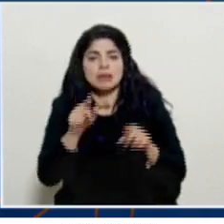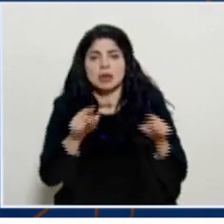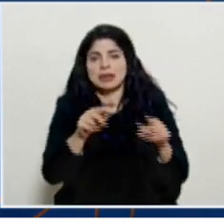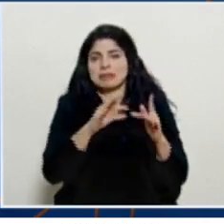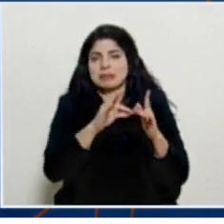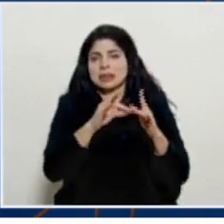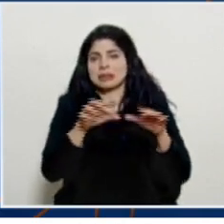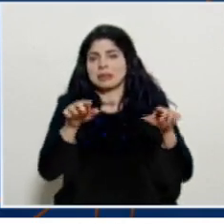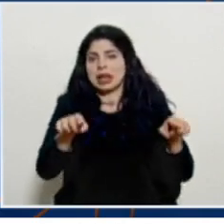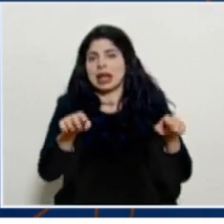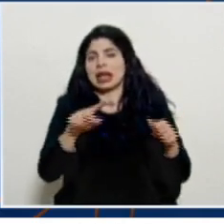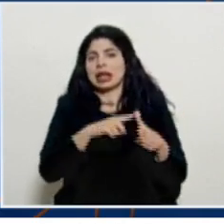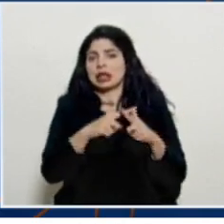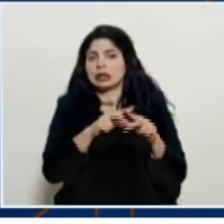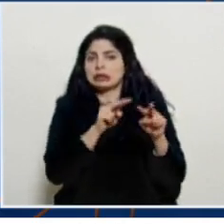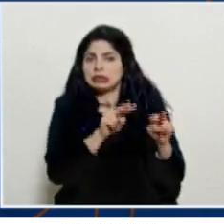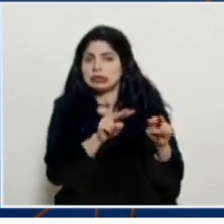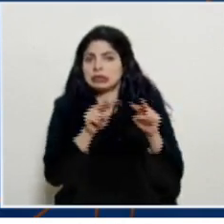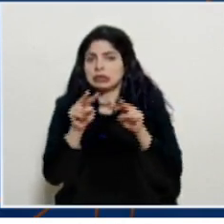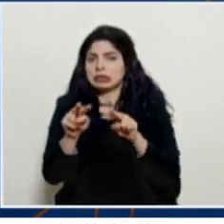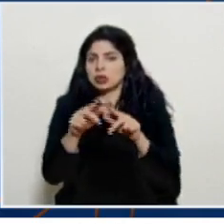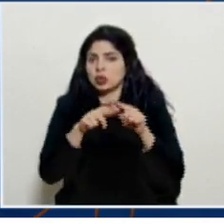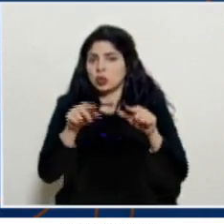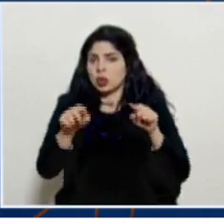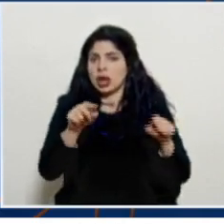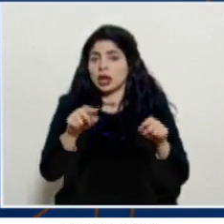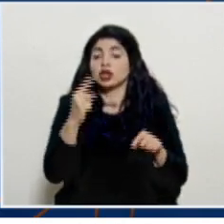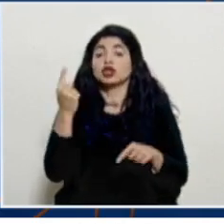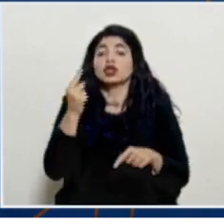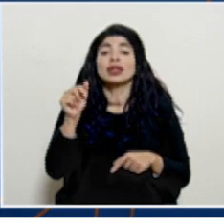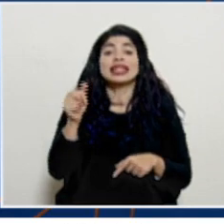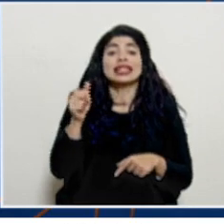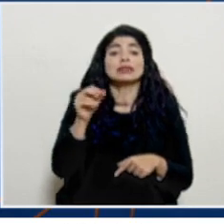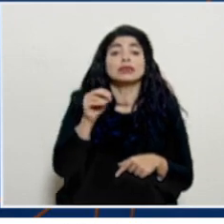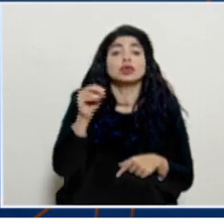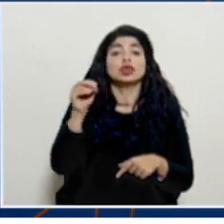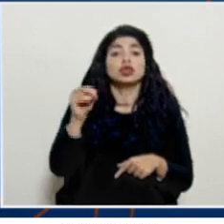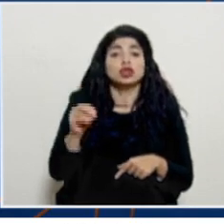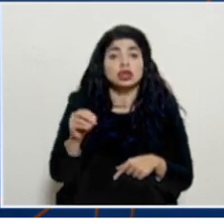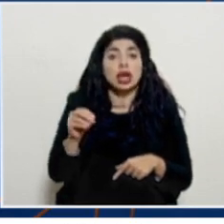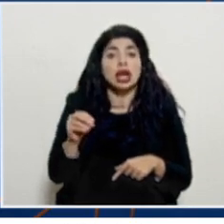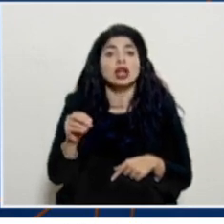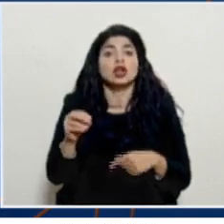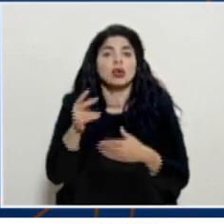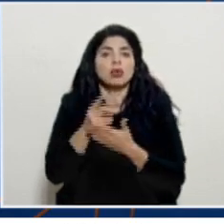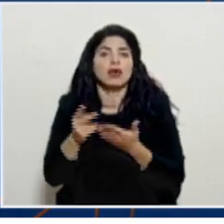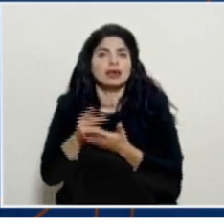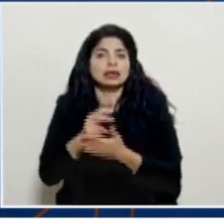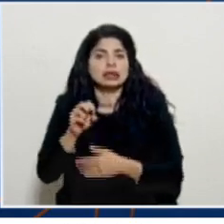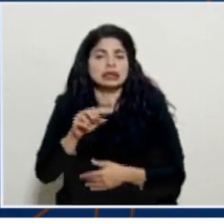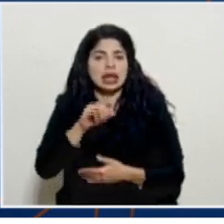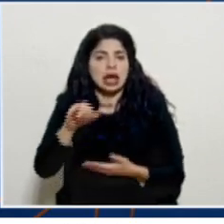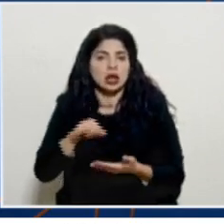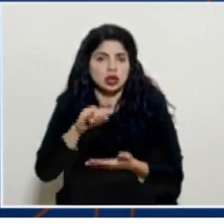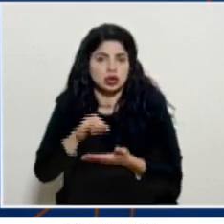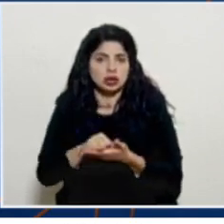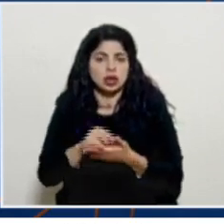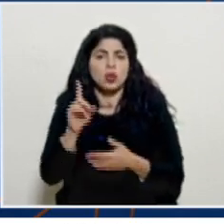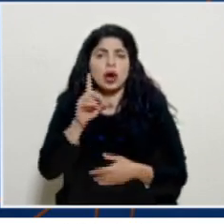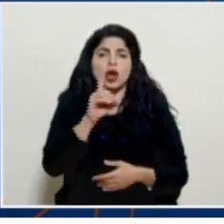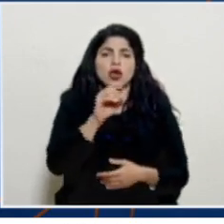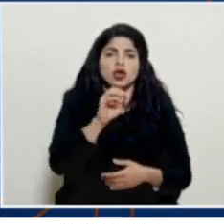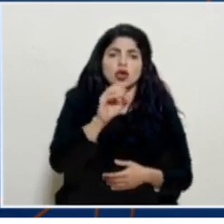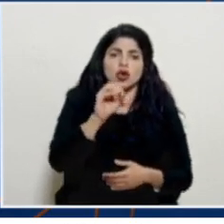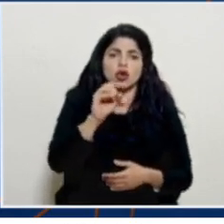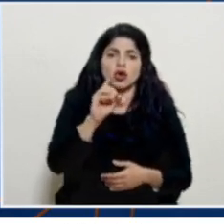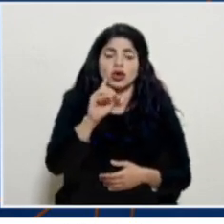bastante bastante atención también en estos sectores solo 10% de estos cantones están en la provincia de San José son dotas